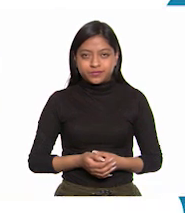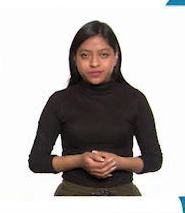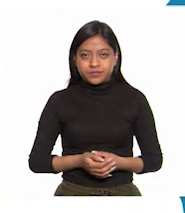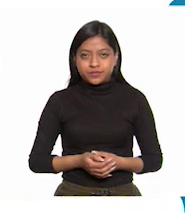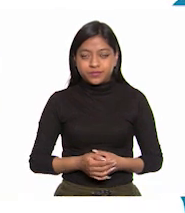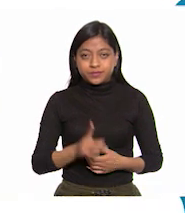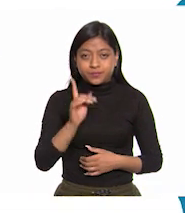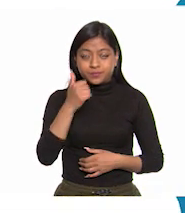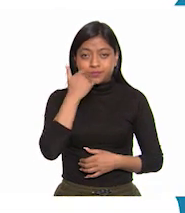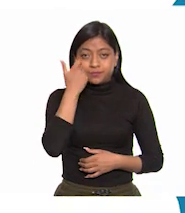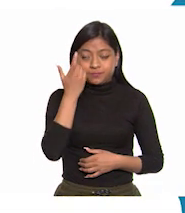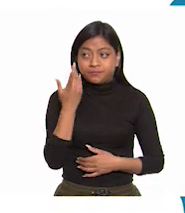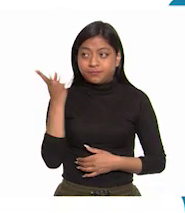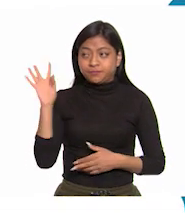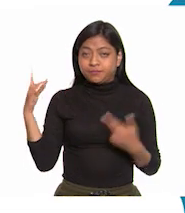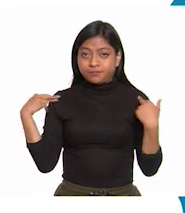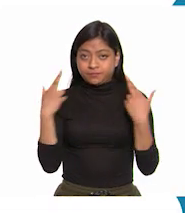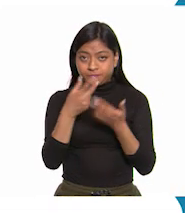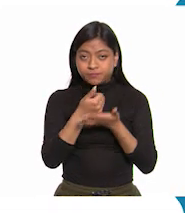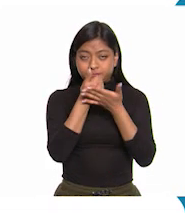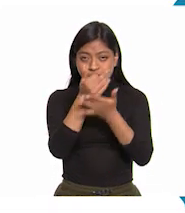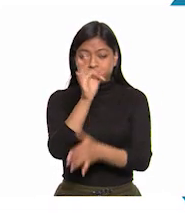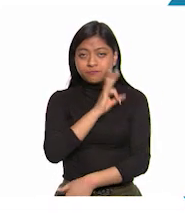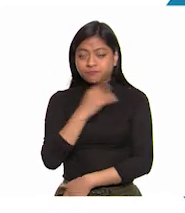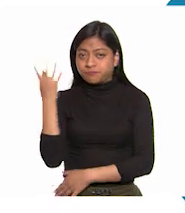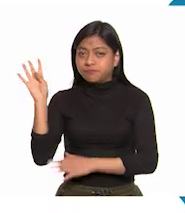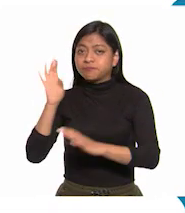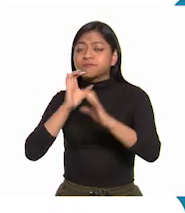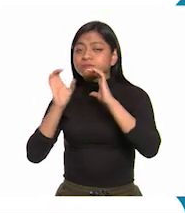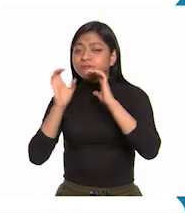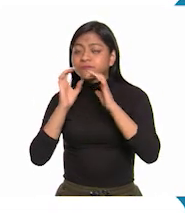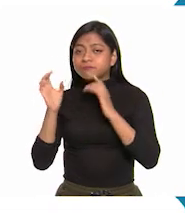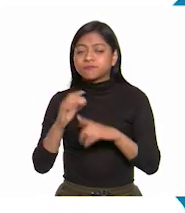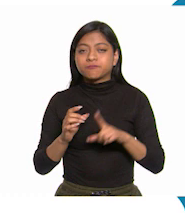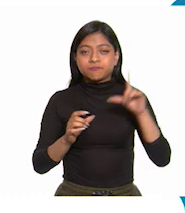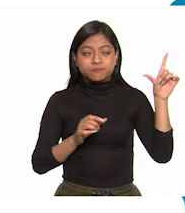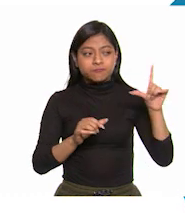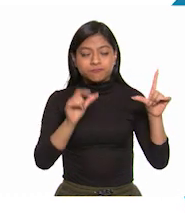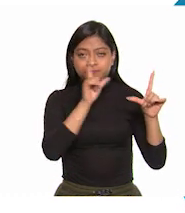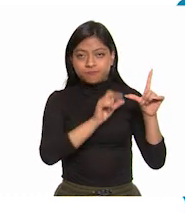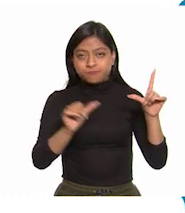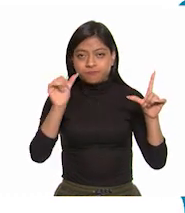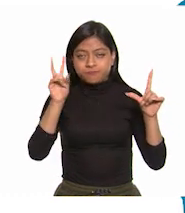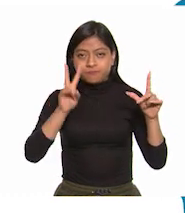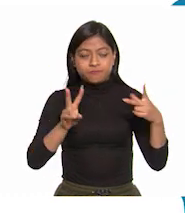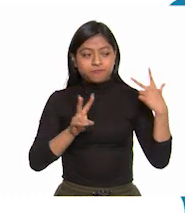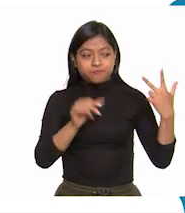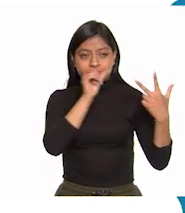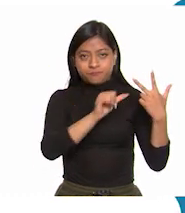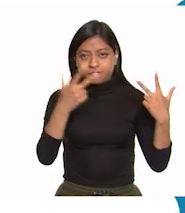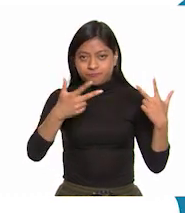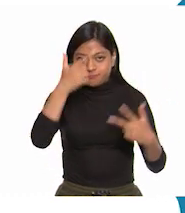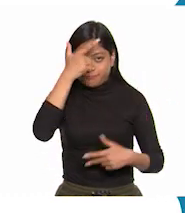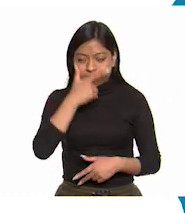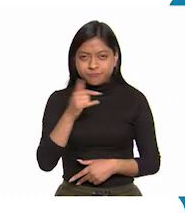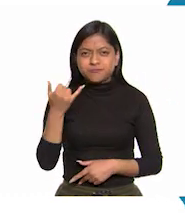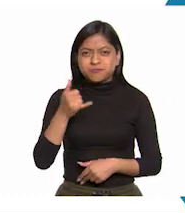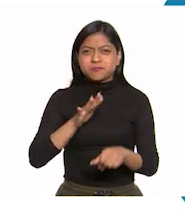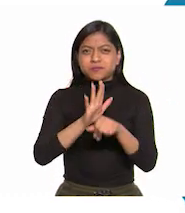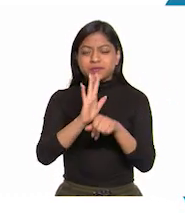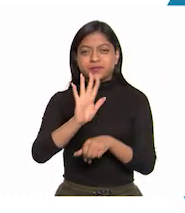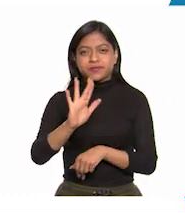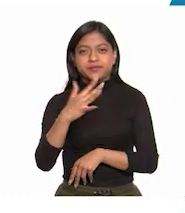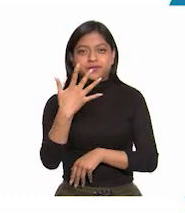Para solicitar apoyo pedagógico, comunícate con maestras y maestros de lunes a viernes de 8 a 20 horas al